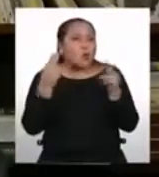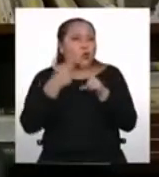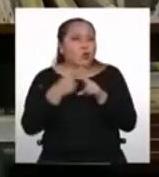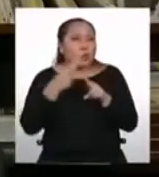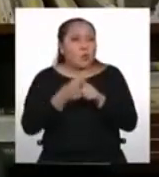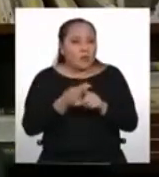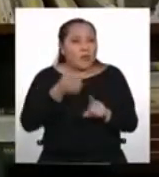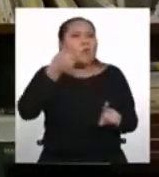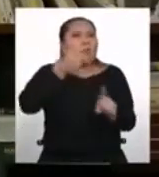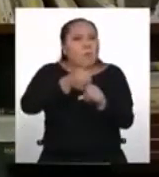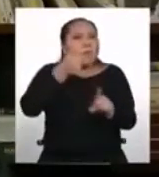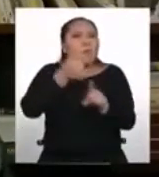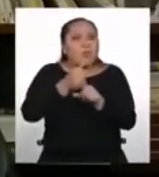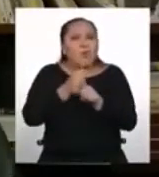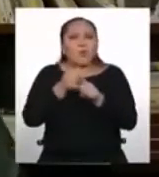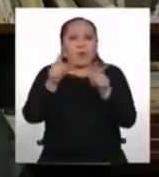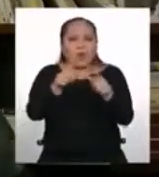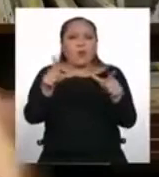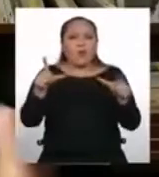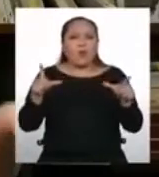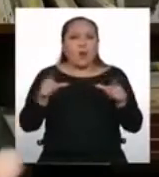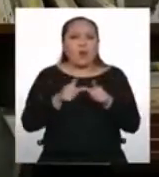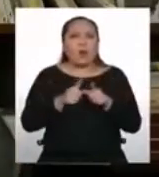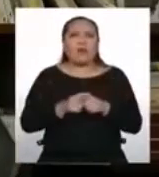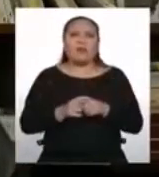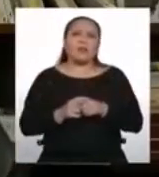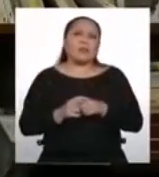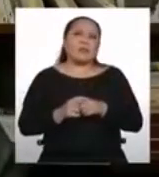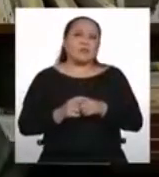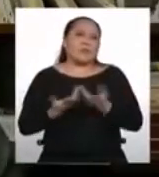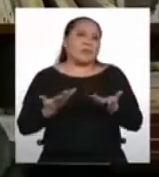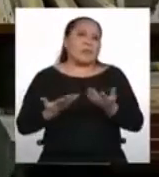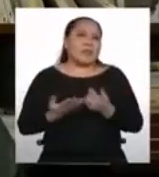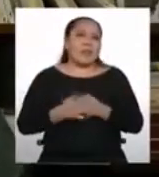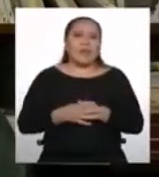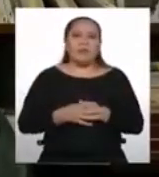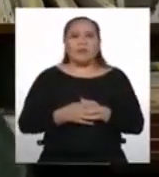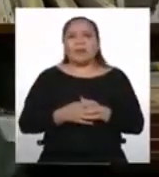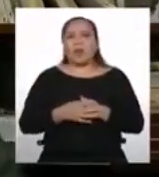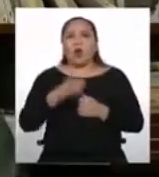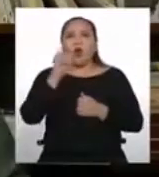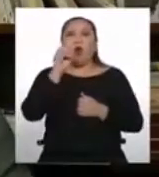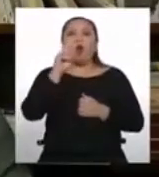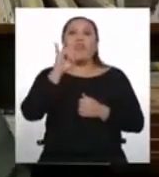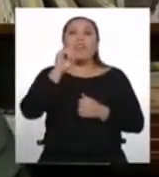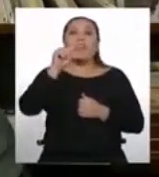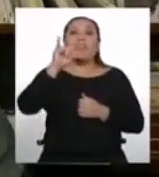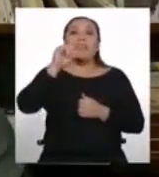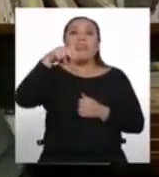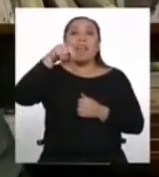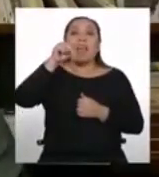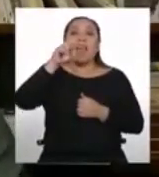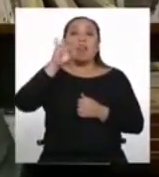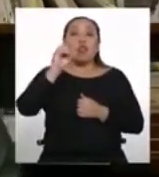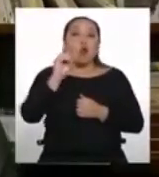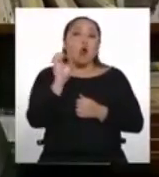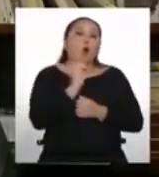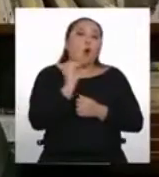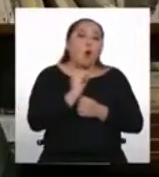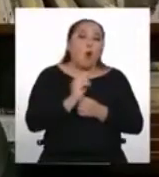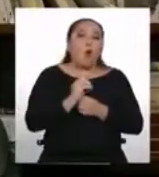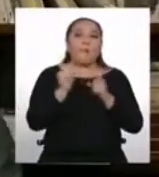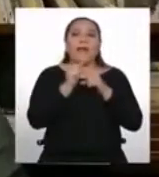lenguas originarias, en lenguas indígenas, originario e indígena, son lo mismo. Yo quisiera plantearles